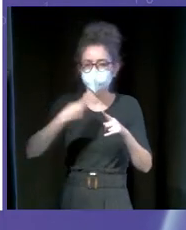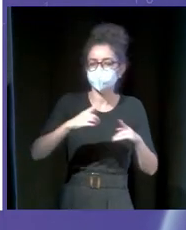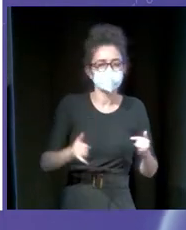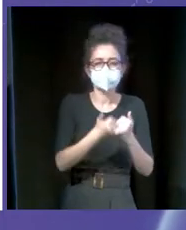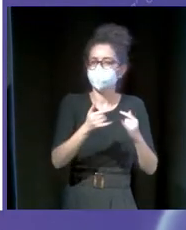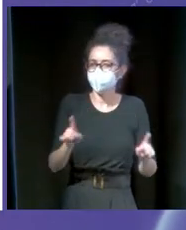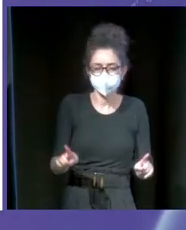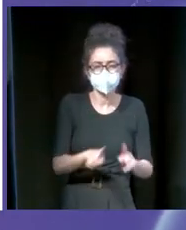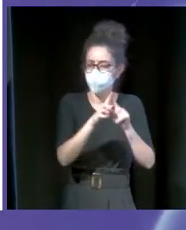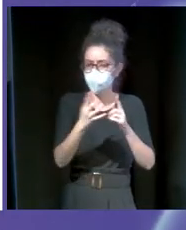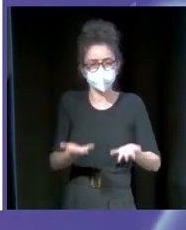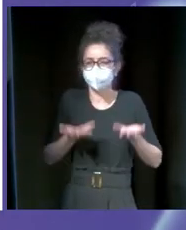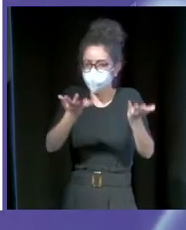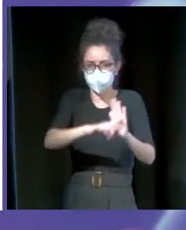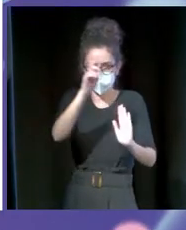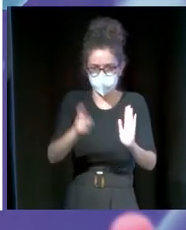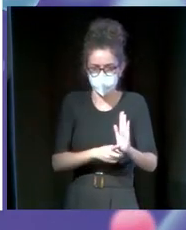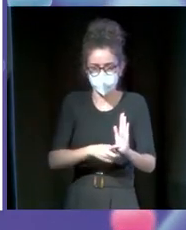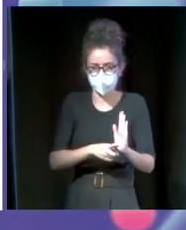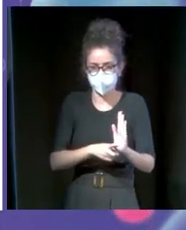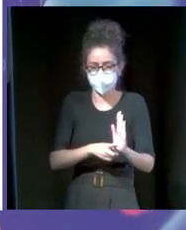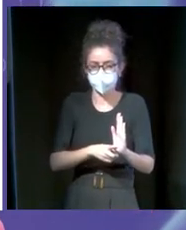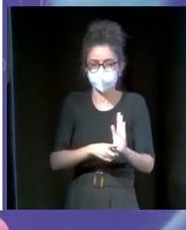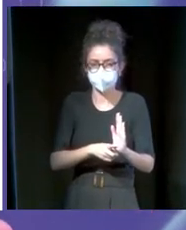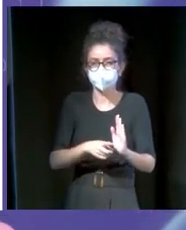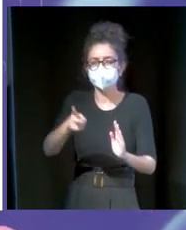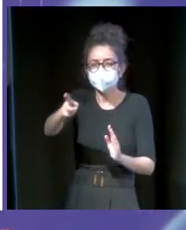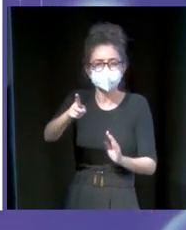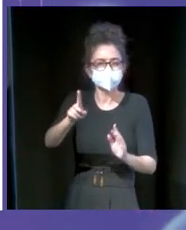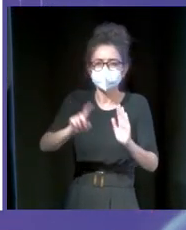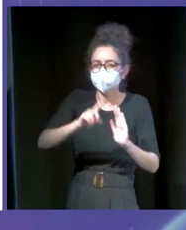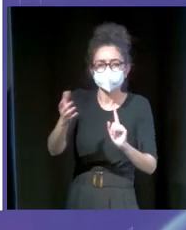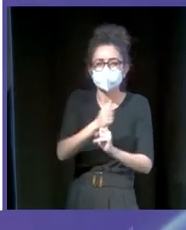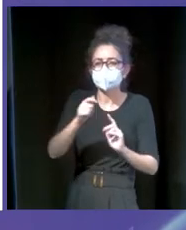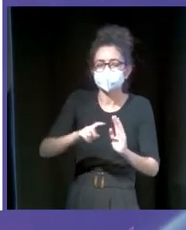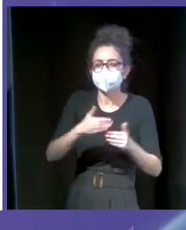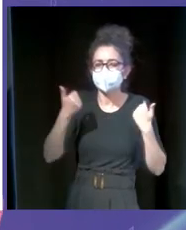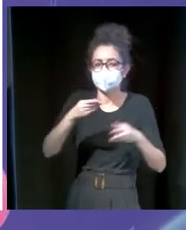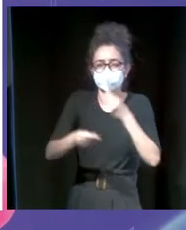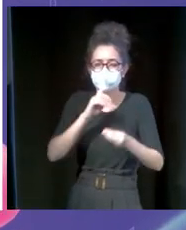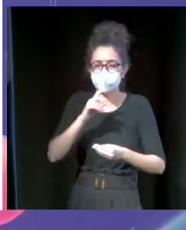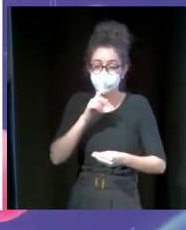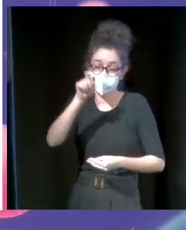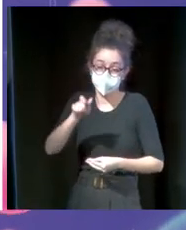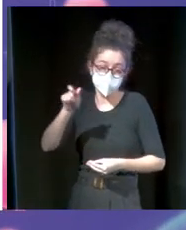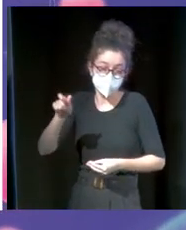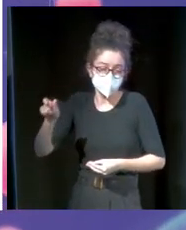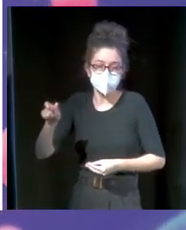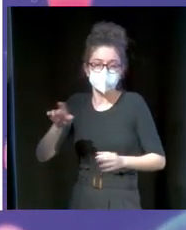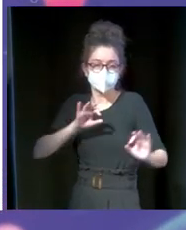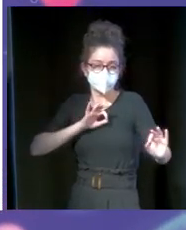de Tenerife. ¿Para ello qué hemos hecho? Para que pueda encontrar cualquier cosa. Nosotros contactamos con los promotores, con los promotores de